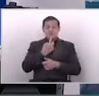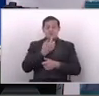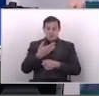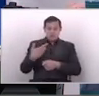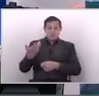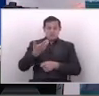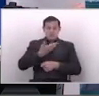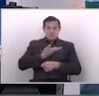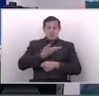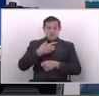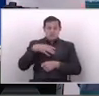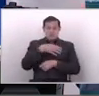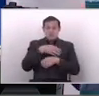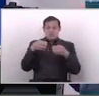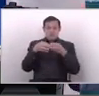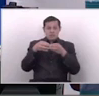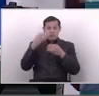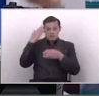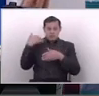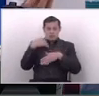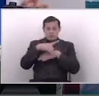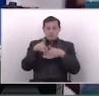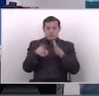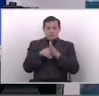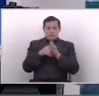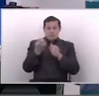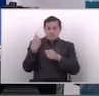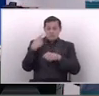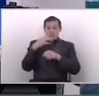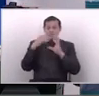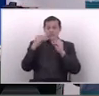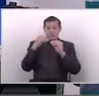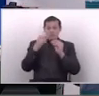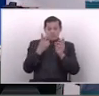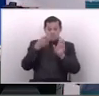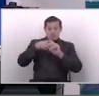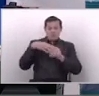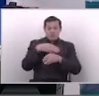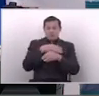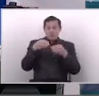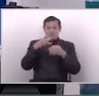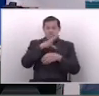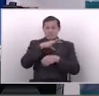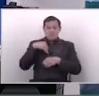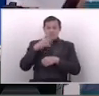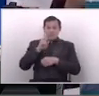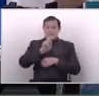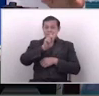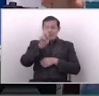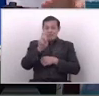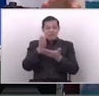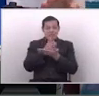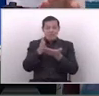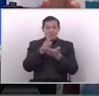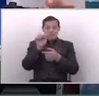nosotros estamos en la comisión y de hecho una de las diputadas que acaba de hablar está en la comisión de familia y no ha preguntado al